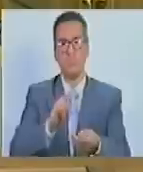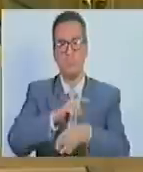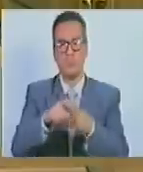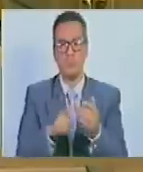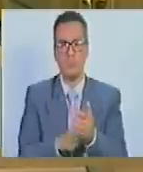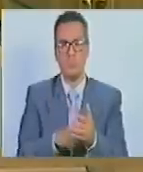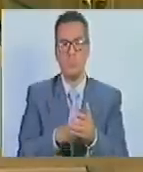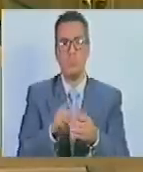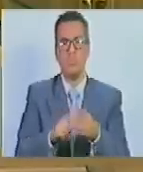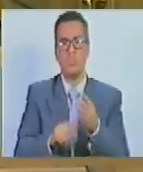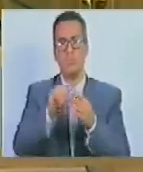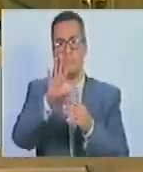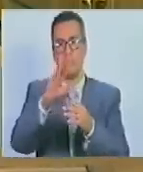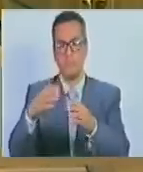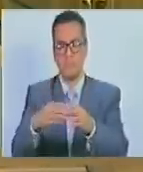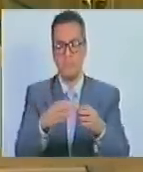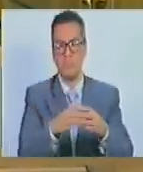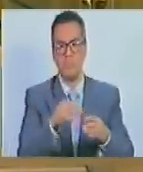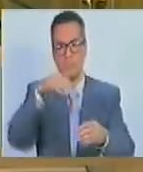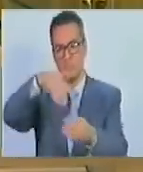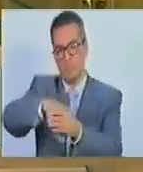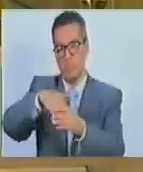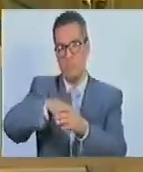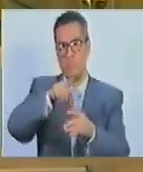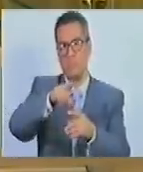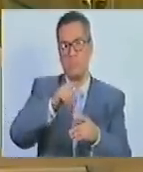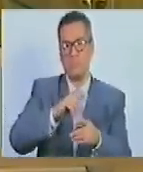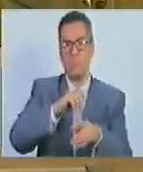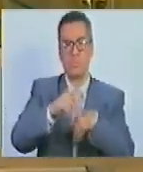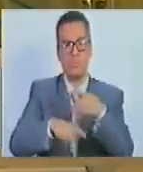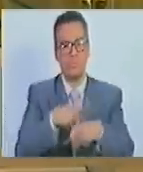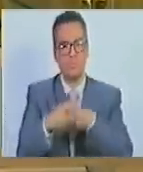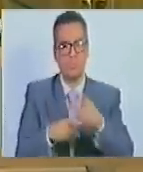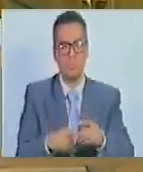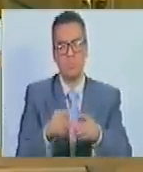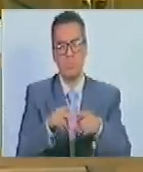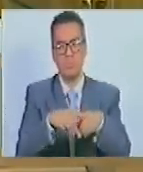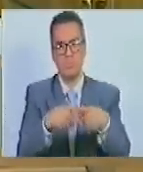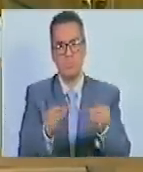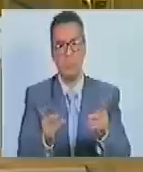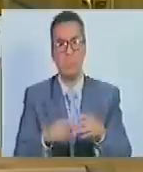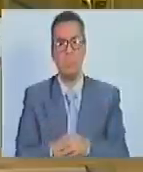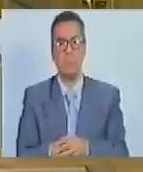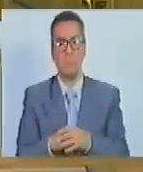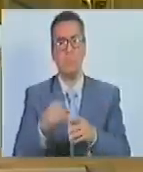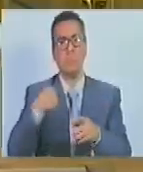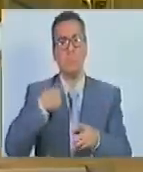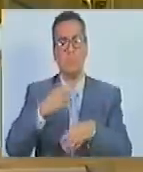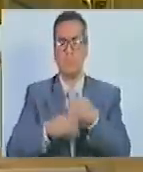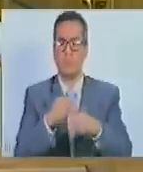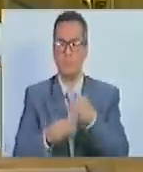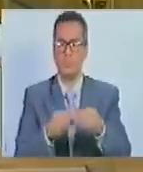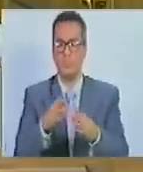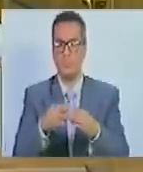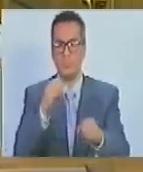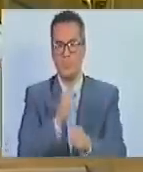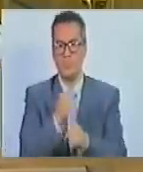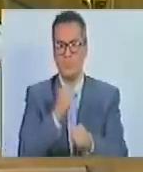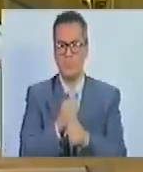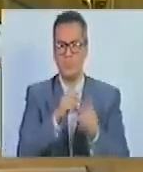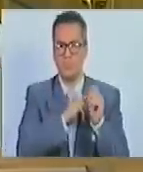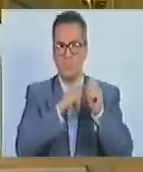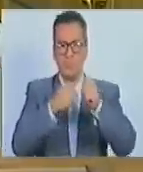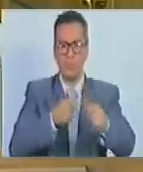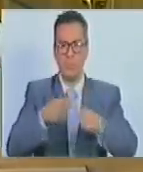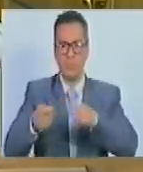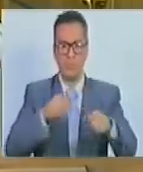por cinco habitantes de la comunidad de electos o electas a través de un proceso de elección popular. Esta unidad realizará sus funciones sin menoscabo del